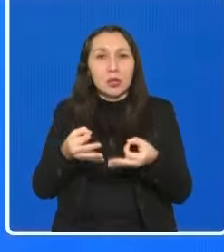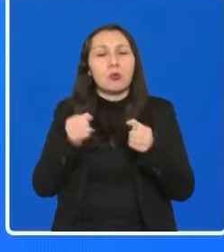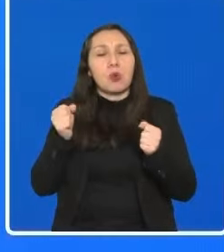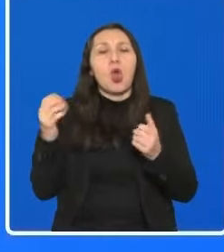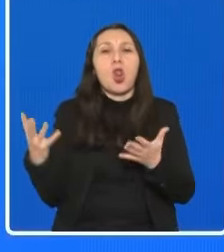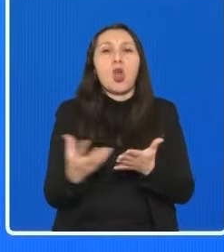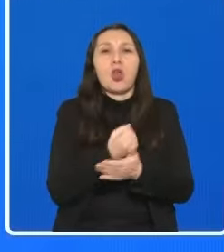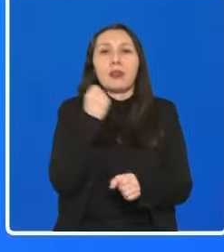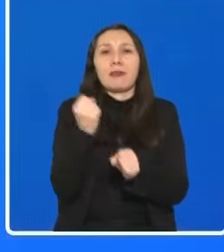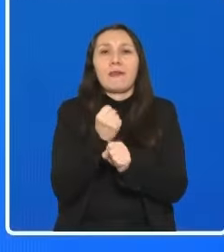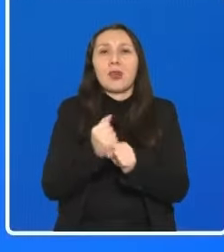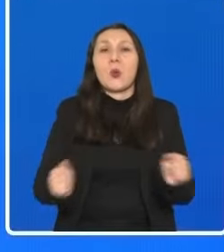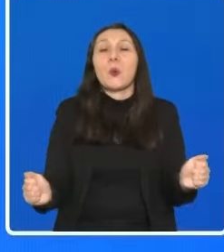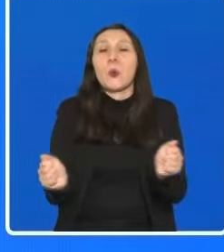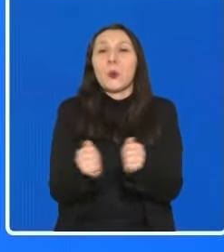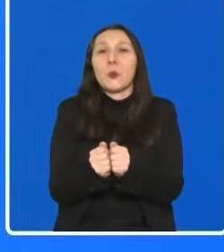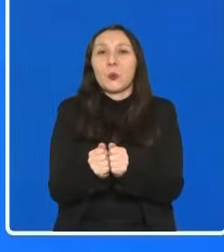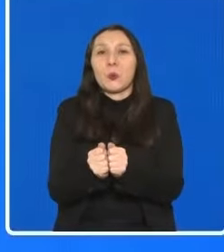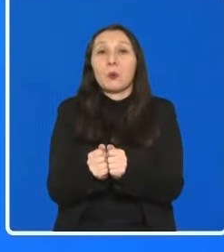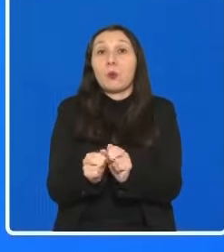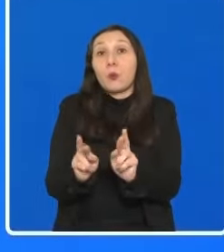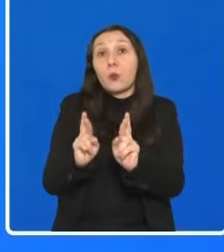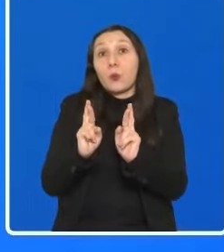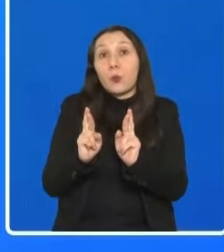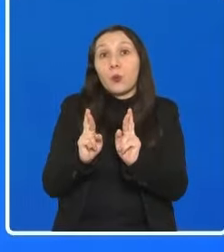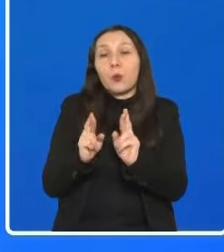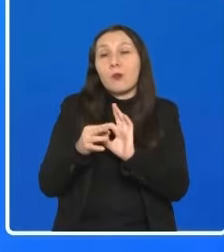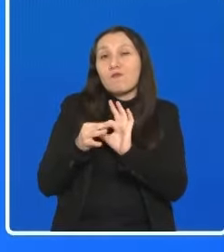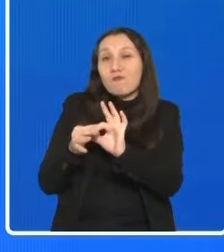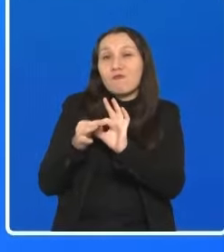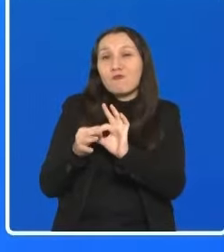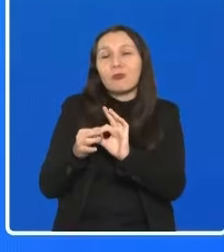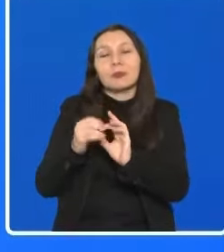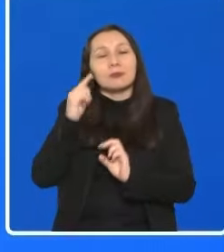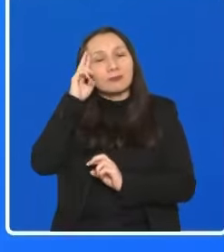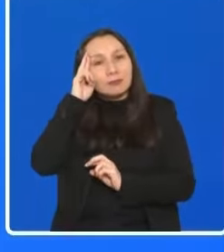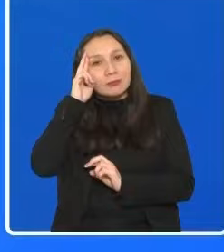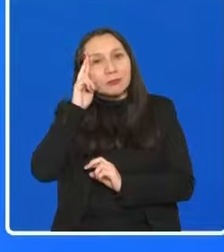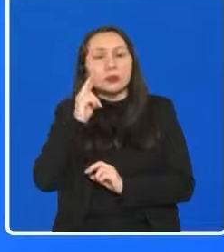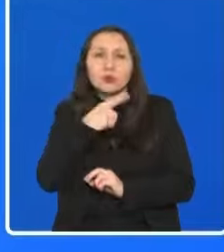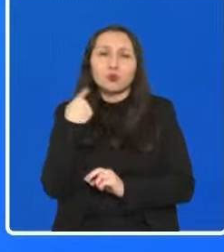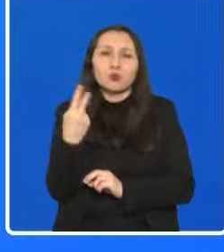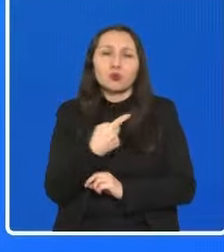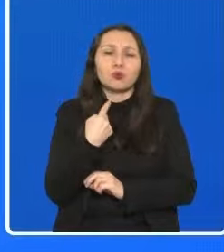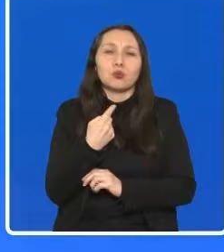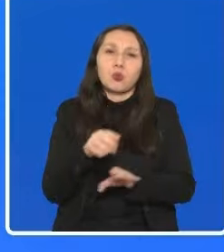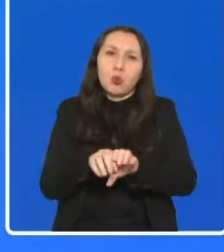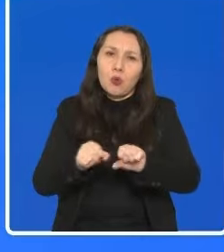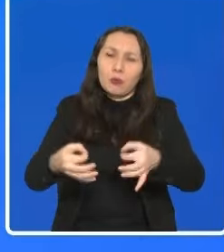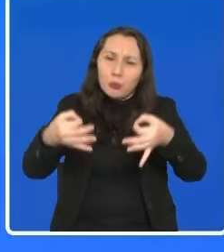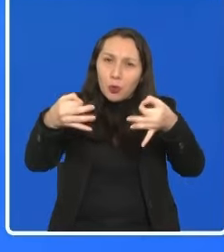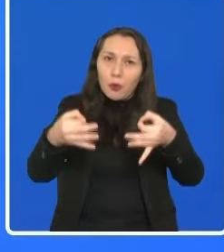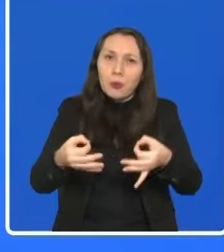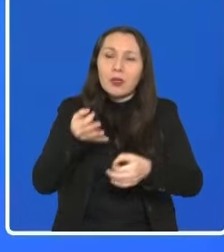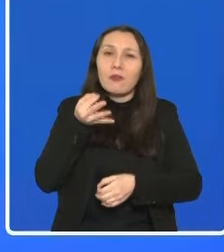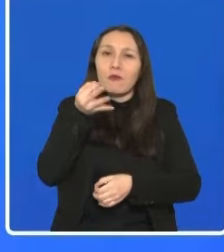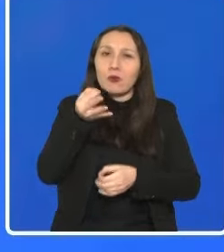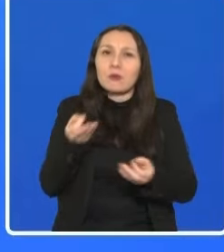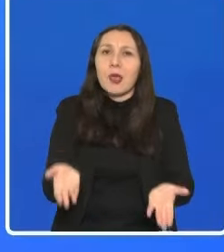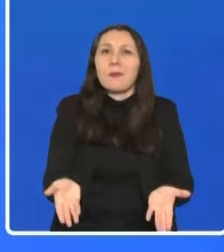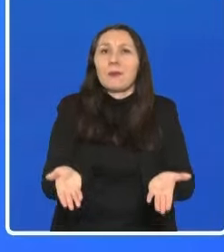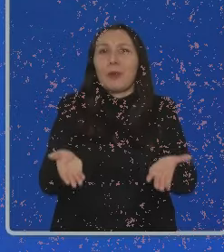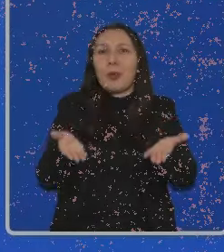lograr trabajando juntos. Espero que este gesto unitario represente nuestro férreo compromiso con un futuro más